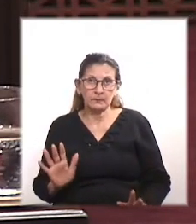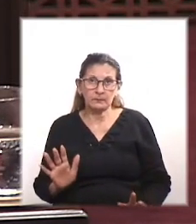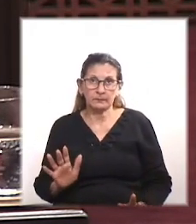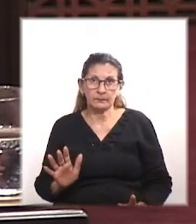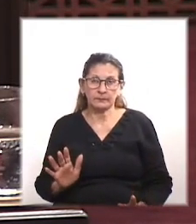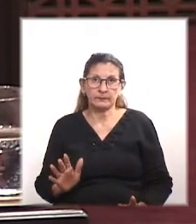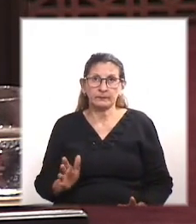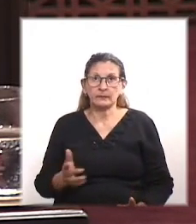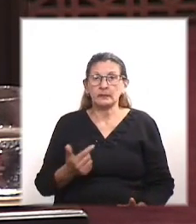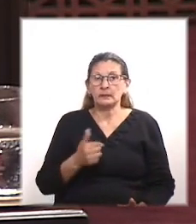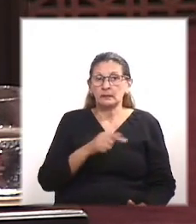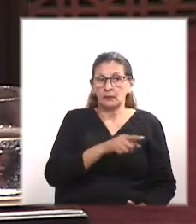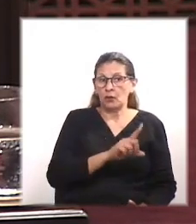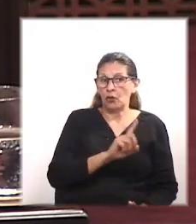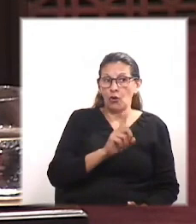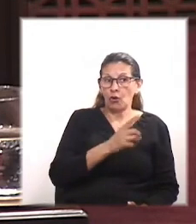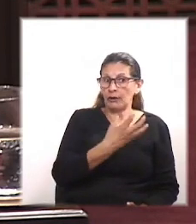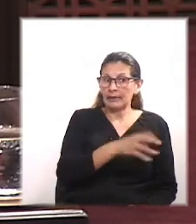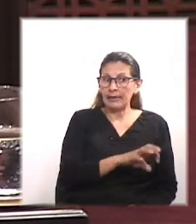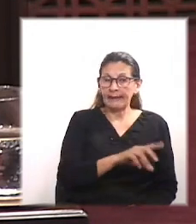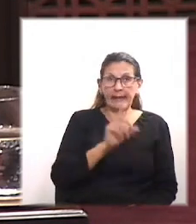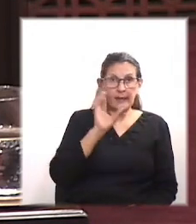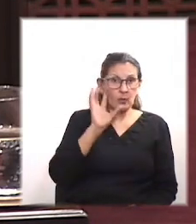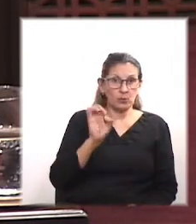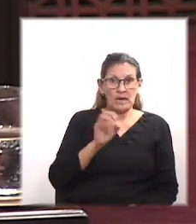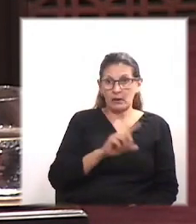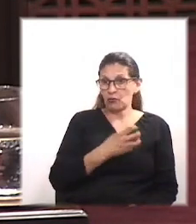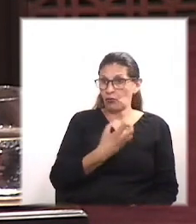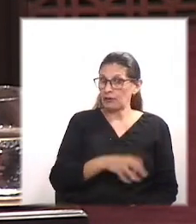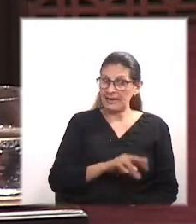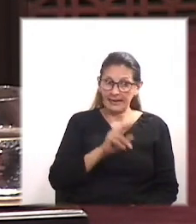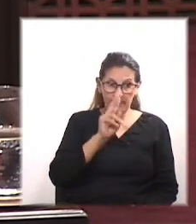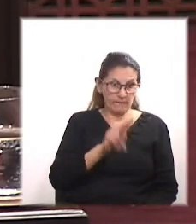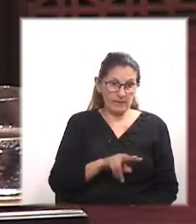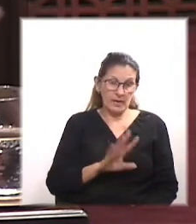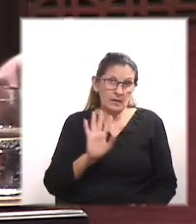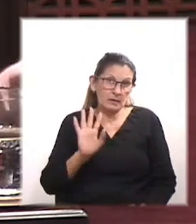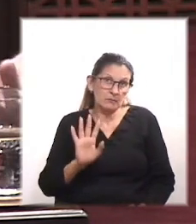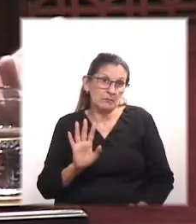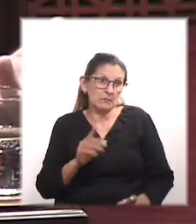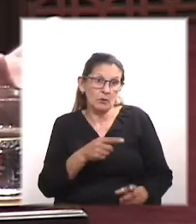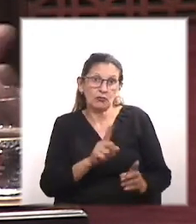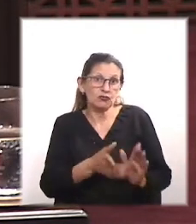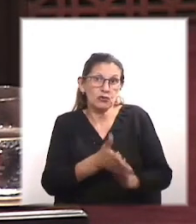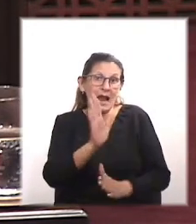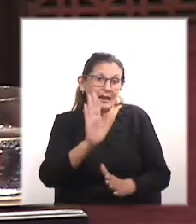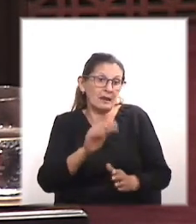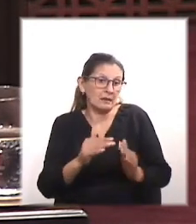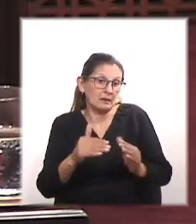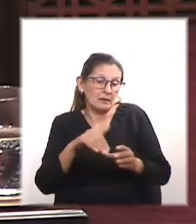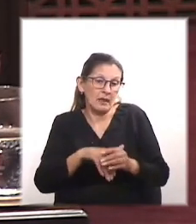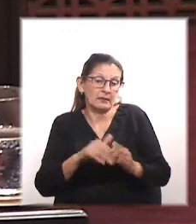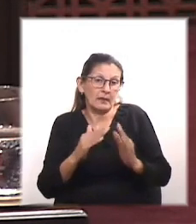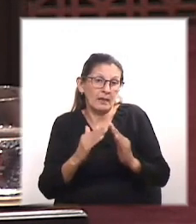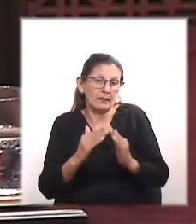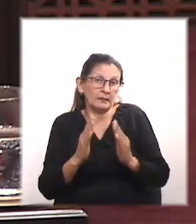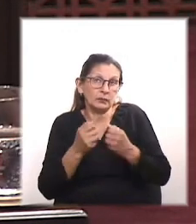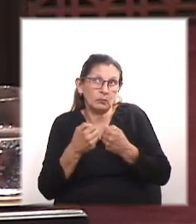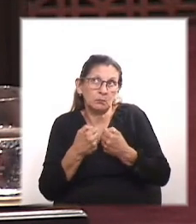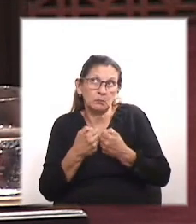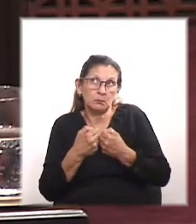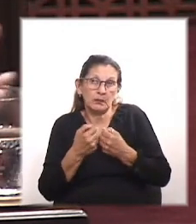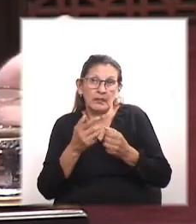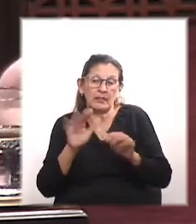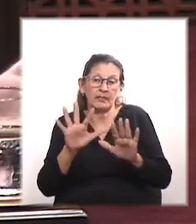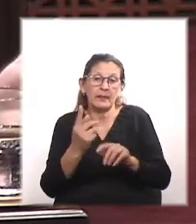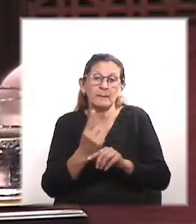¿Cómo? Del que no quiere escuchar y no quiere ver esa batería, que se queda adentro y no salga en los 10 minutos de pirotecnia